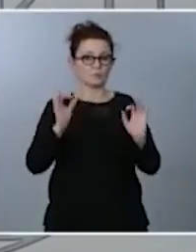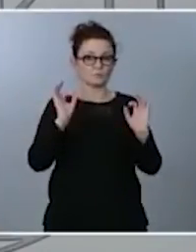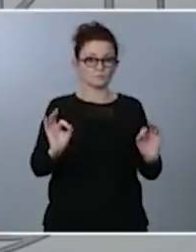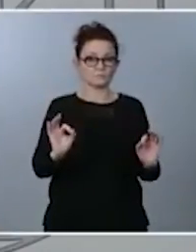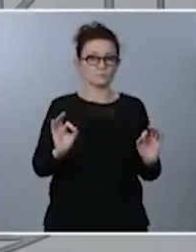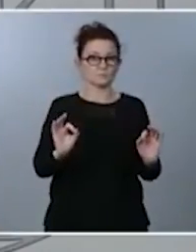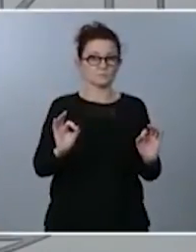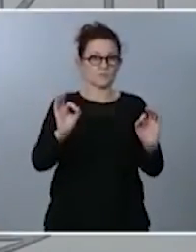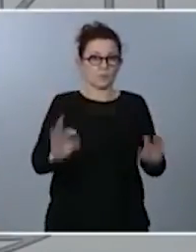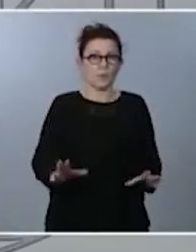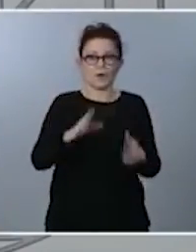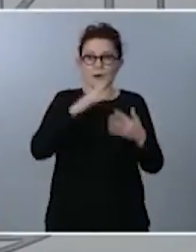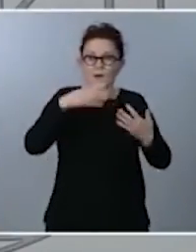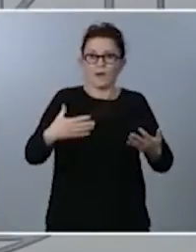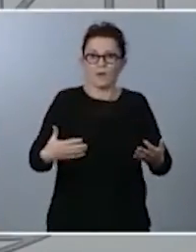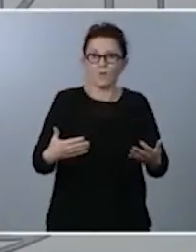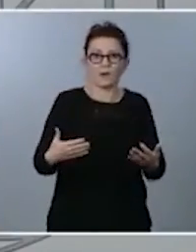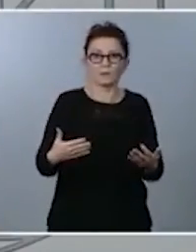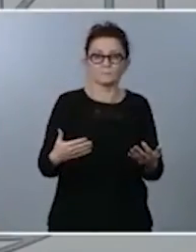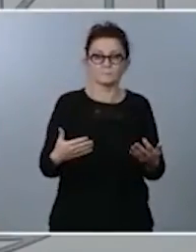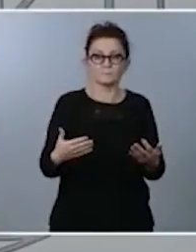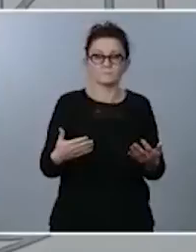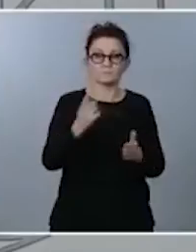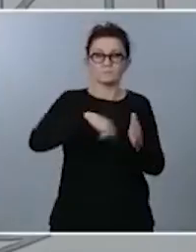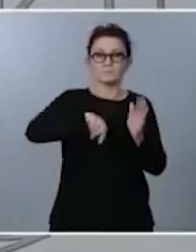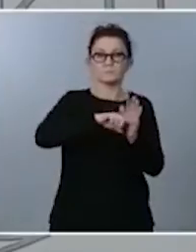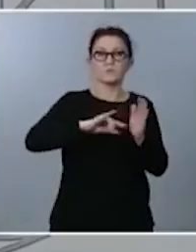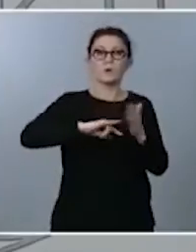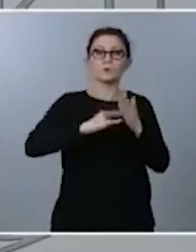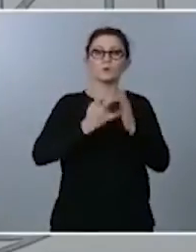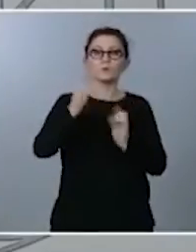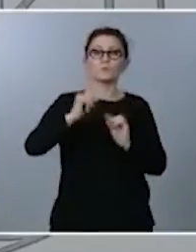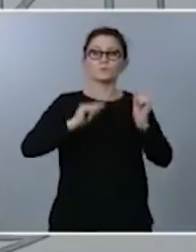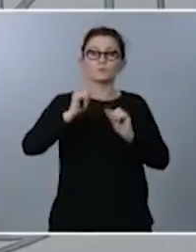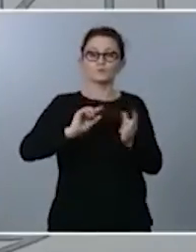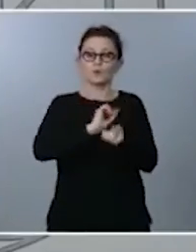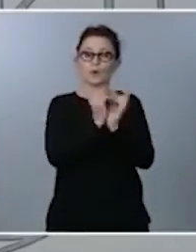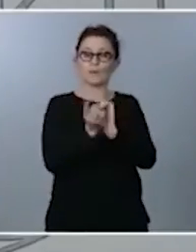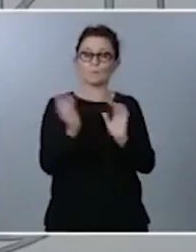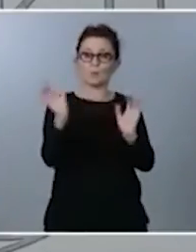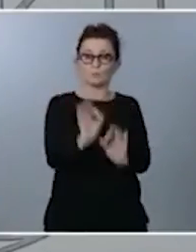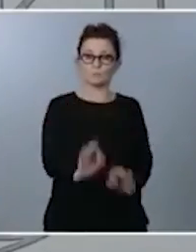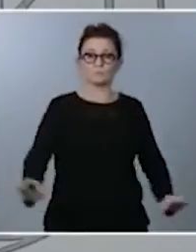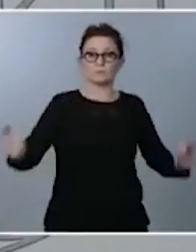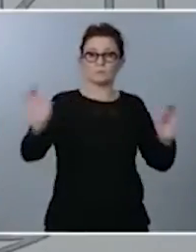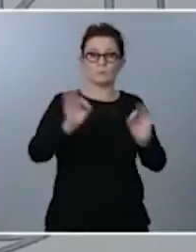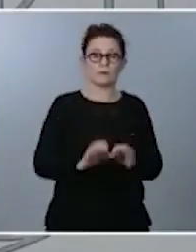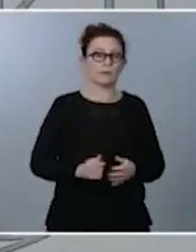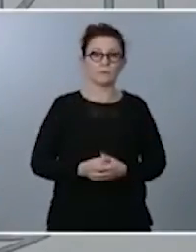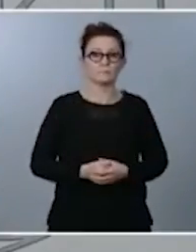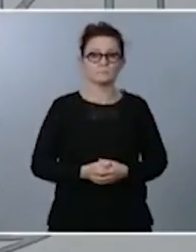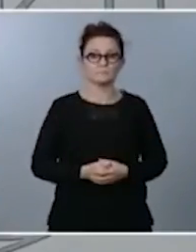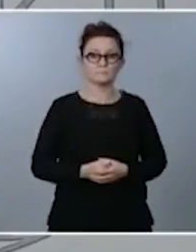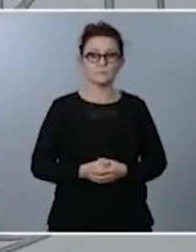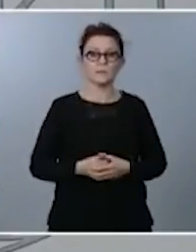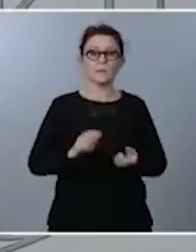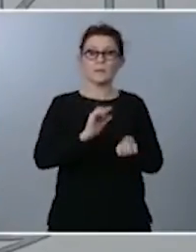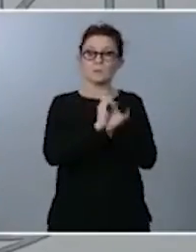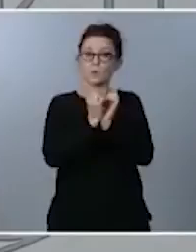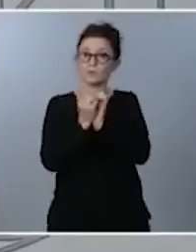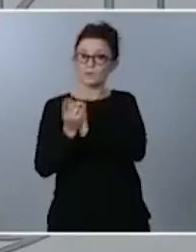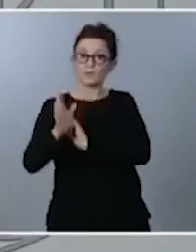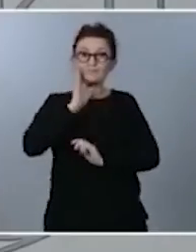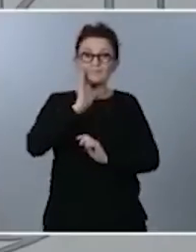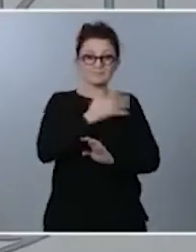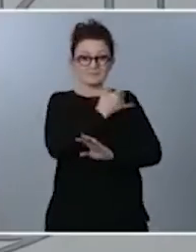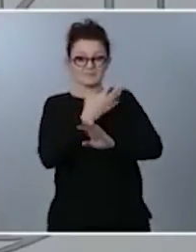y, por tanto, no hay ningún tipo en este proyecto de presupuesto de modificación respecto a esa figura tributaria. Todas las modificaciones que yo he contado son las que